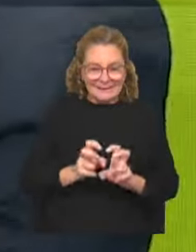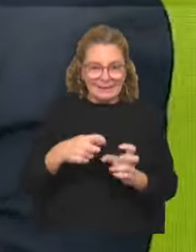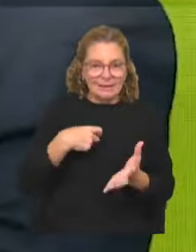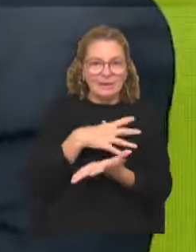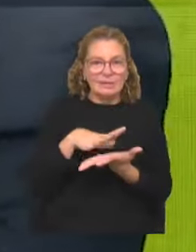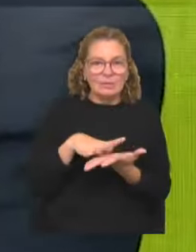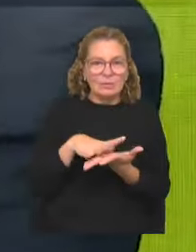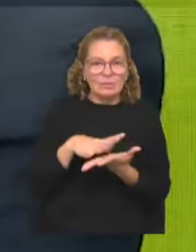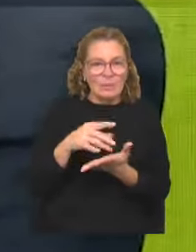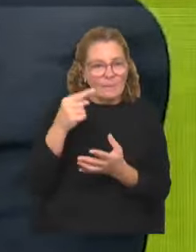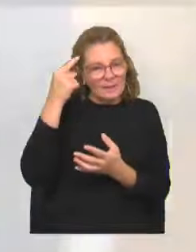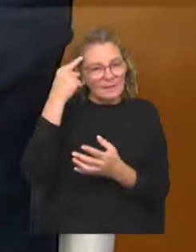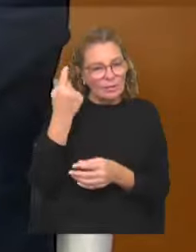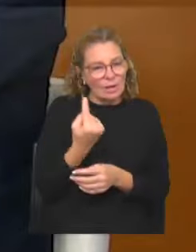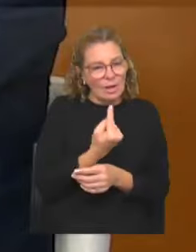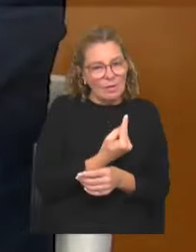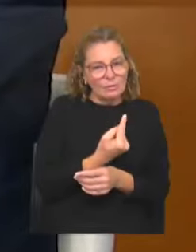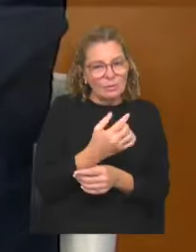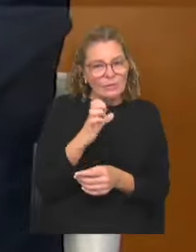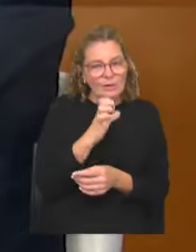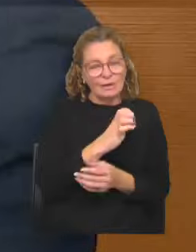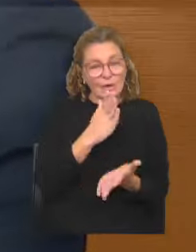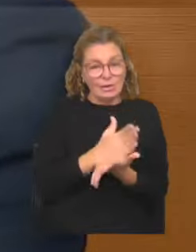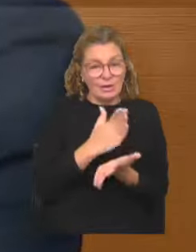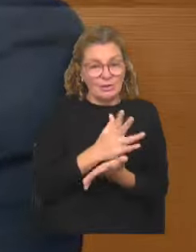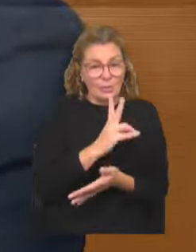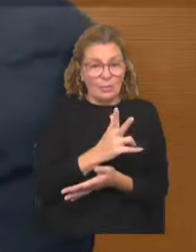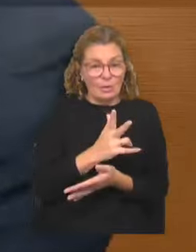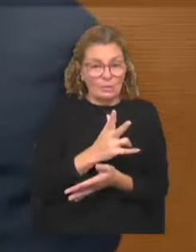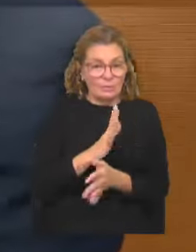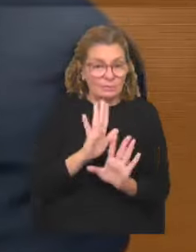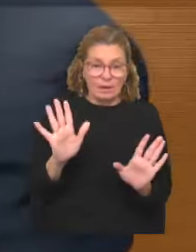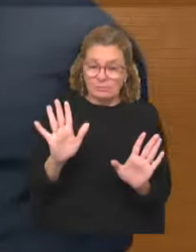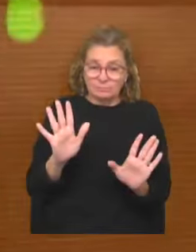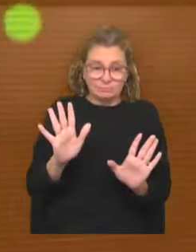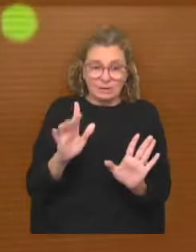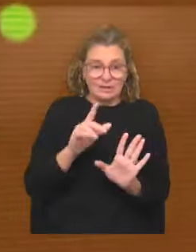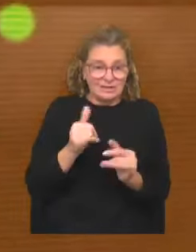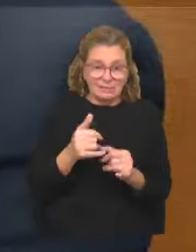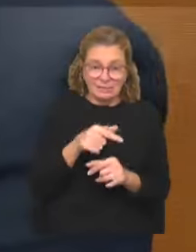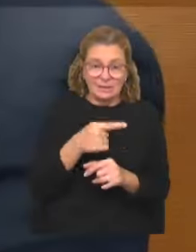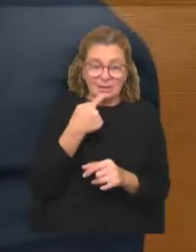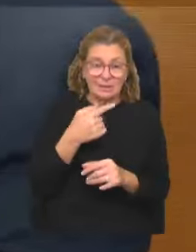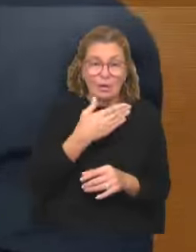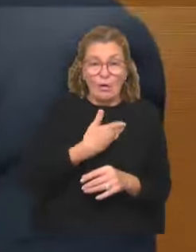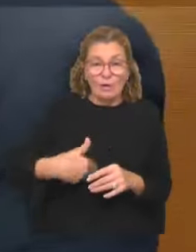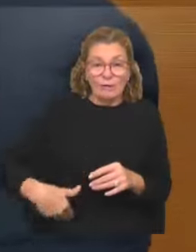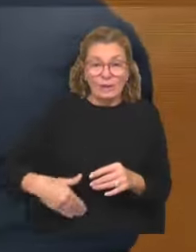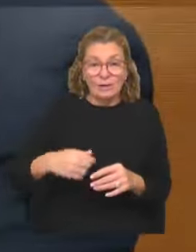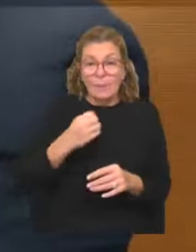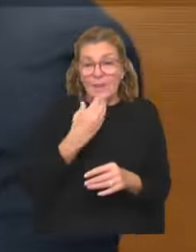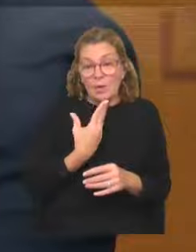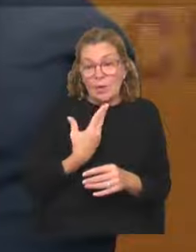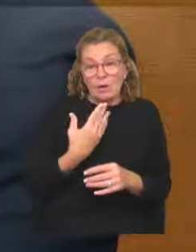situaciones en función de cada caso. Cuando hay violación de los derechos humanos, hay violación de los derechos humanos, ya sea que hay gobiernos más afines